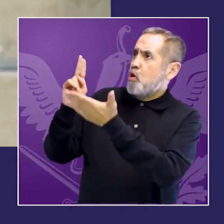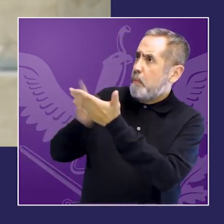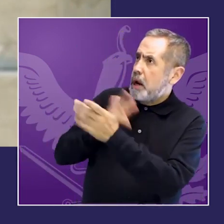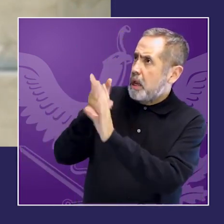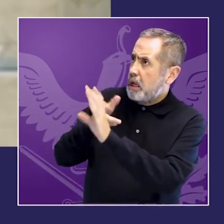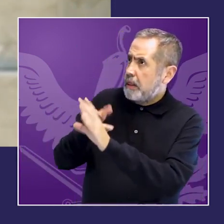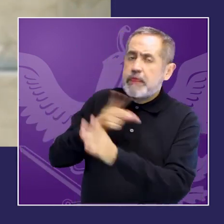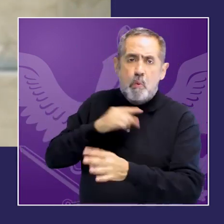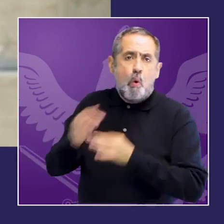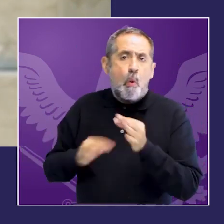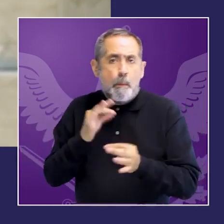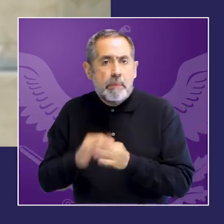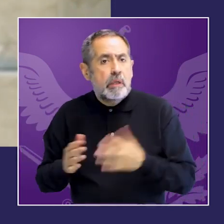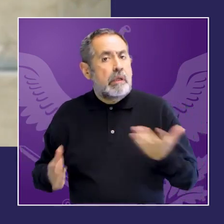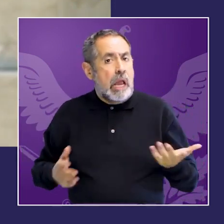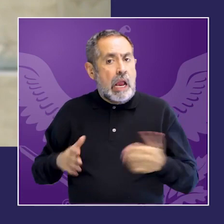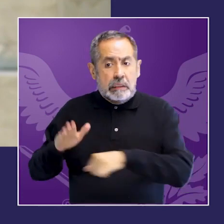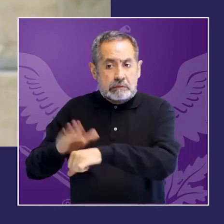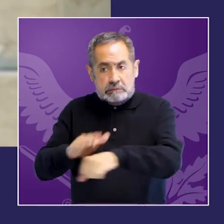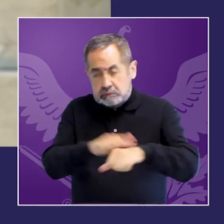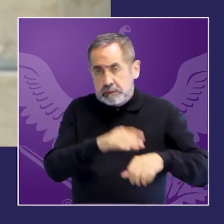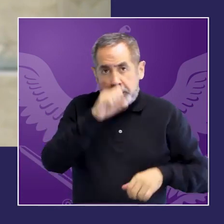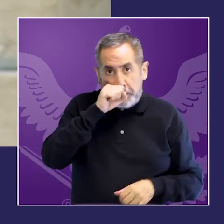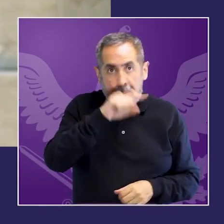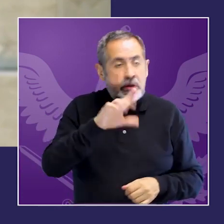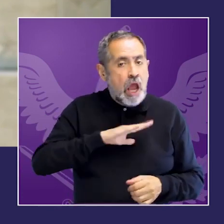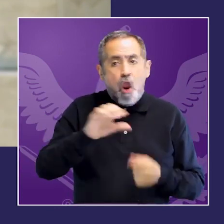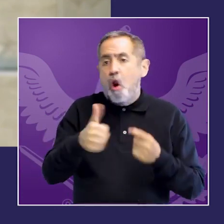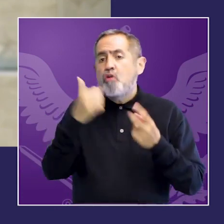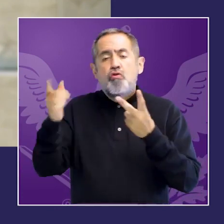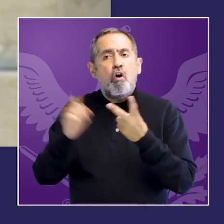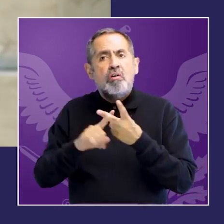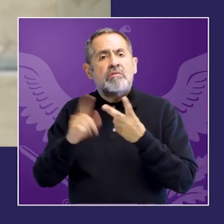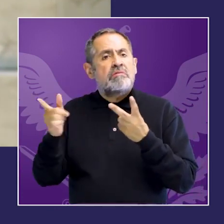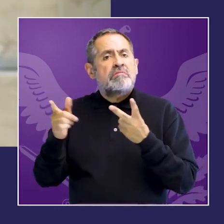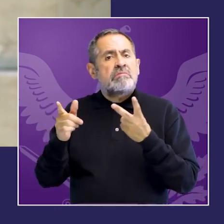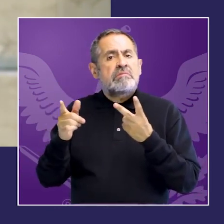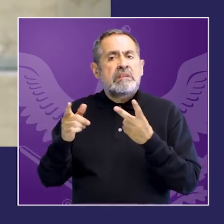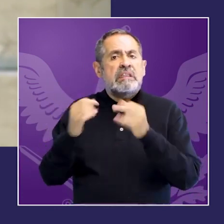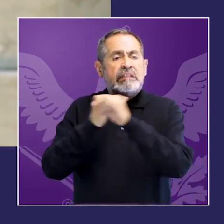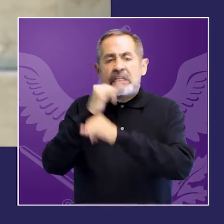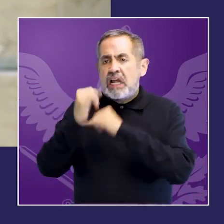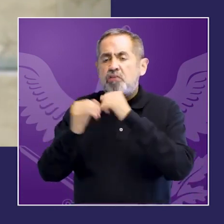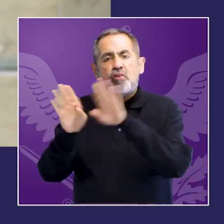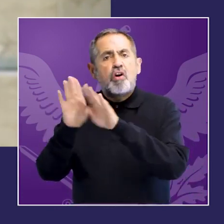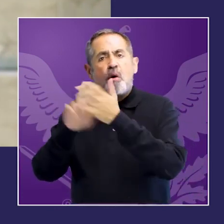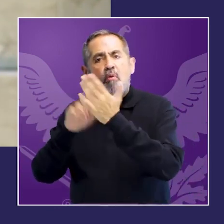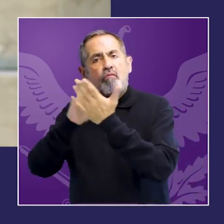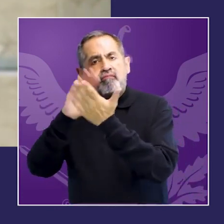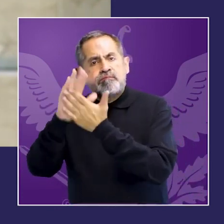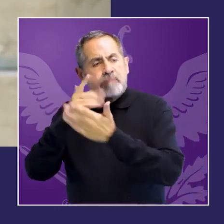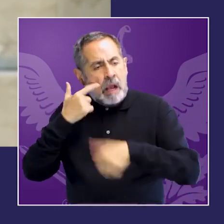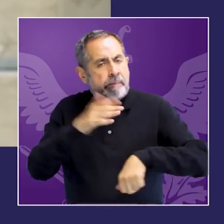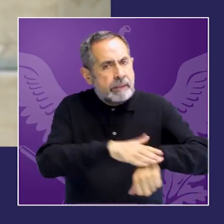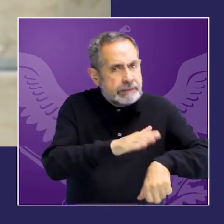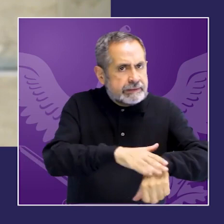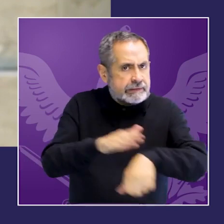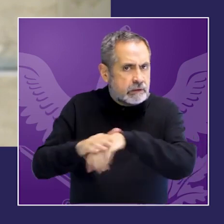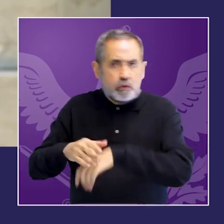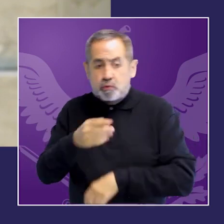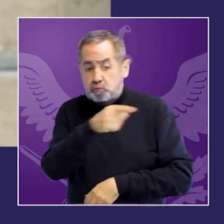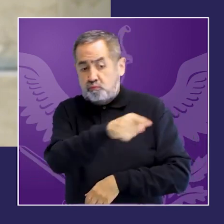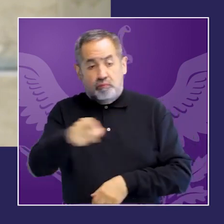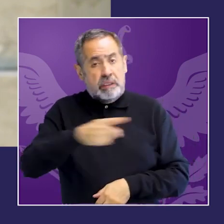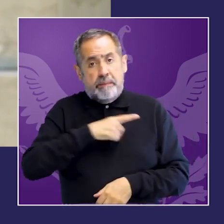porque es lo que nos reúne pero podríamos mencionarlo también respecto de los otros organismos de seguimiento de obligaciones de los Estados